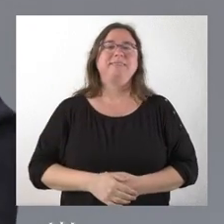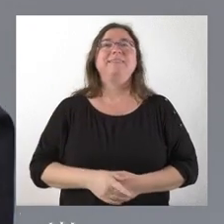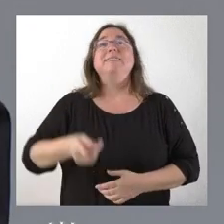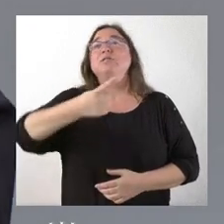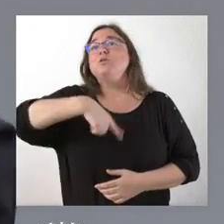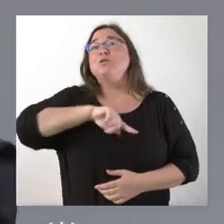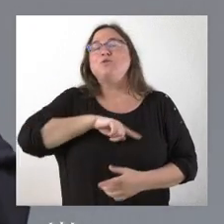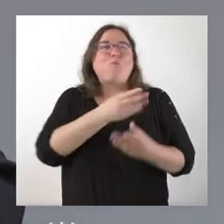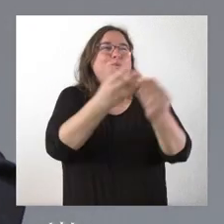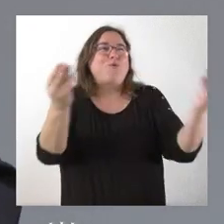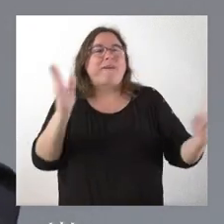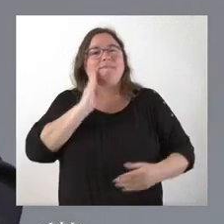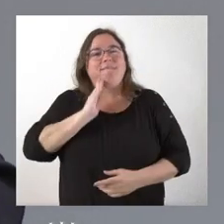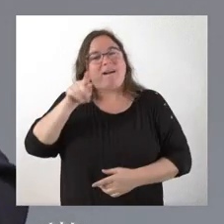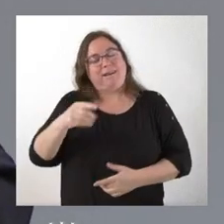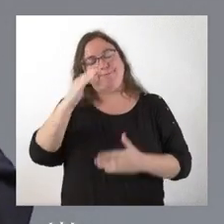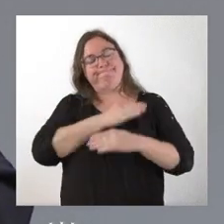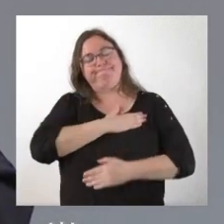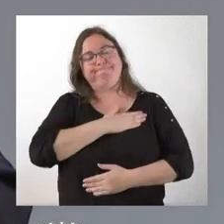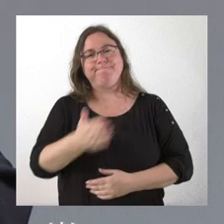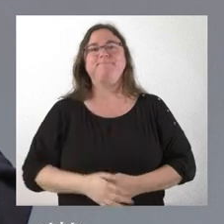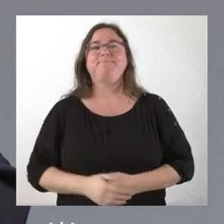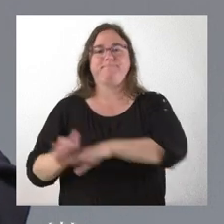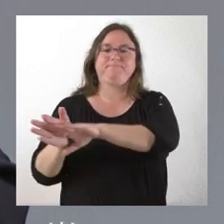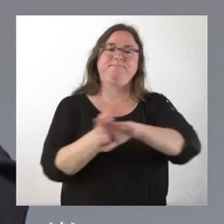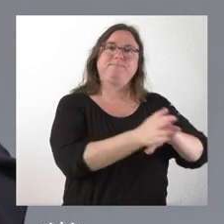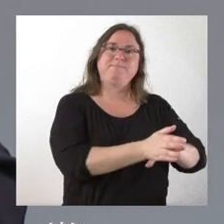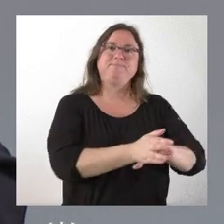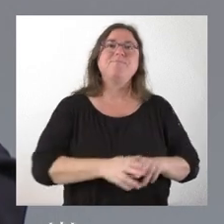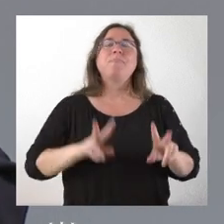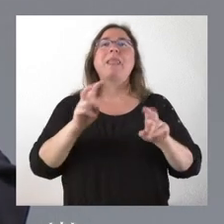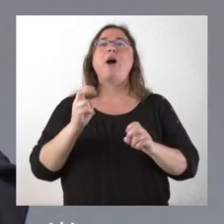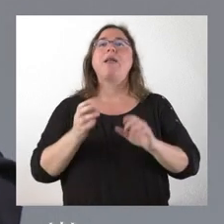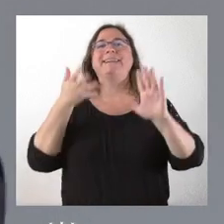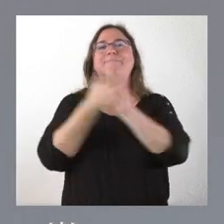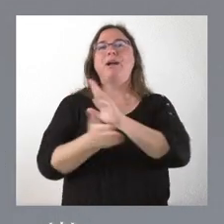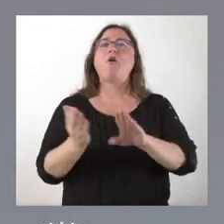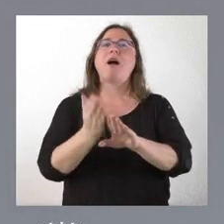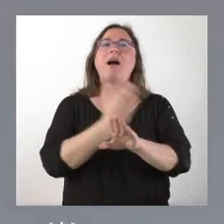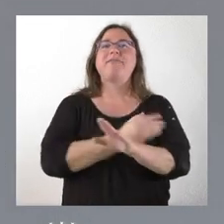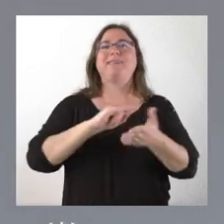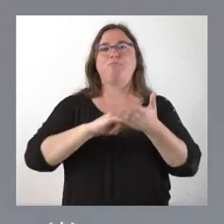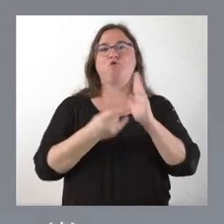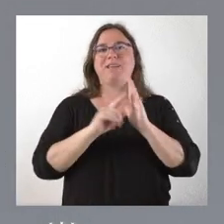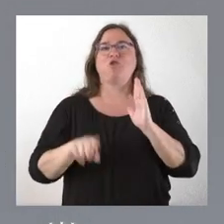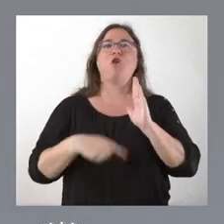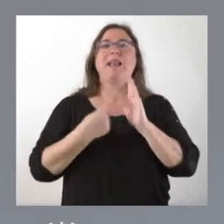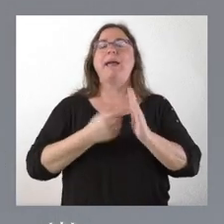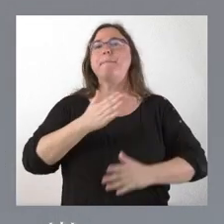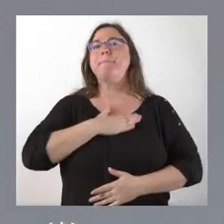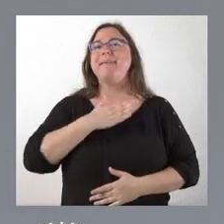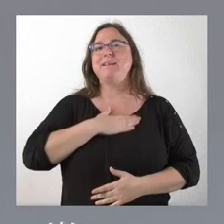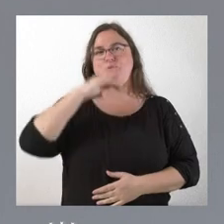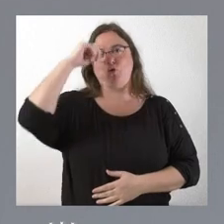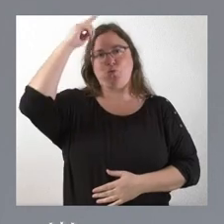muchísimos. Paso al anteproyecto de la ley de patrimonio cultural de